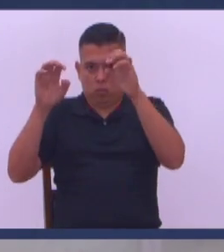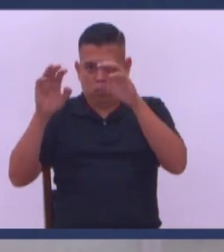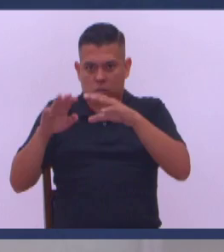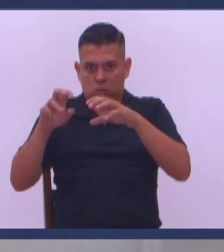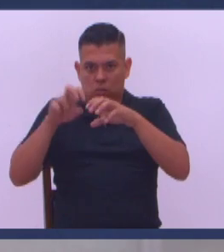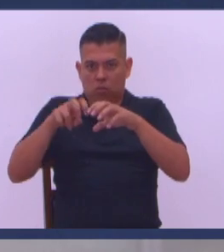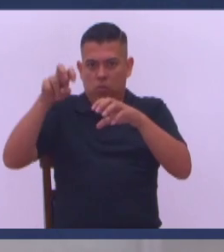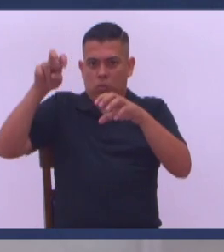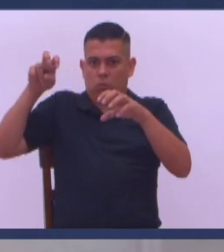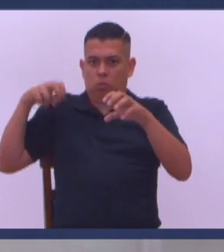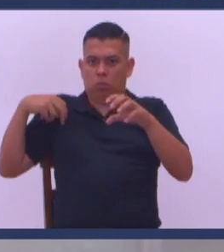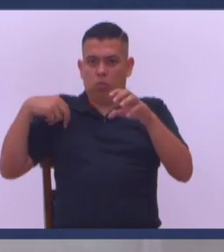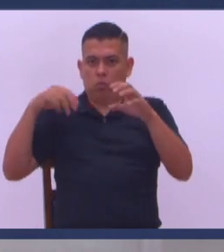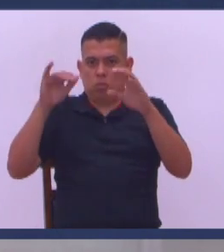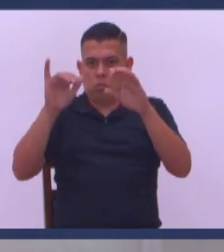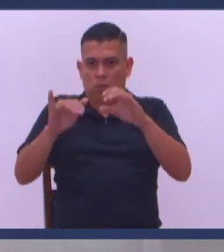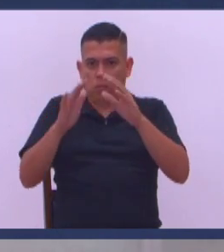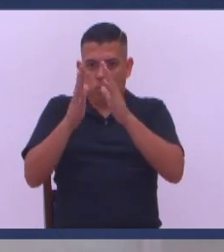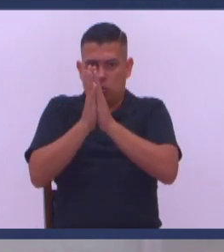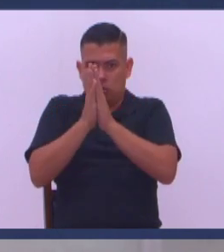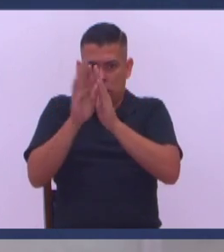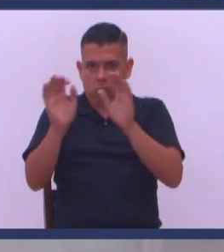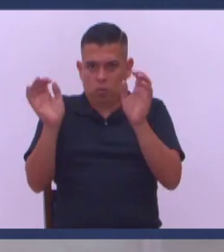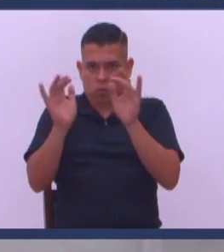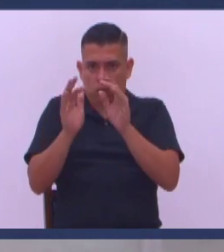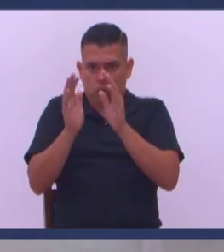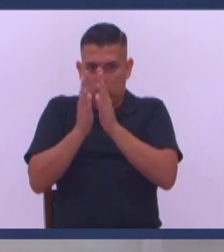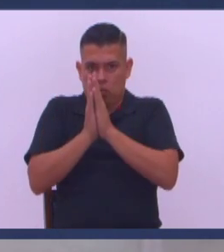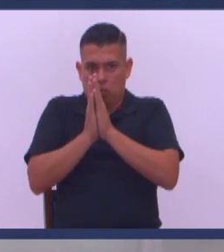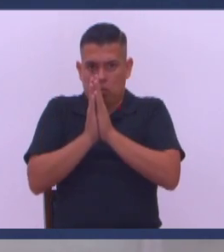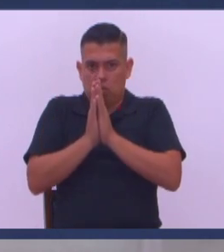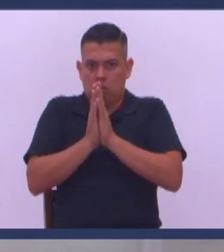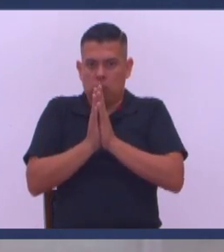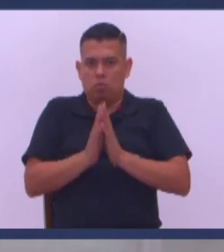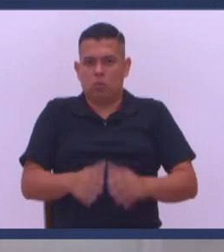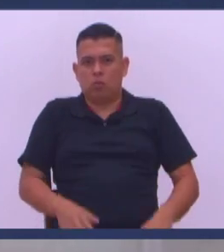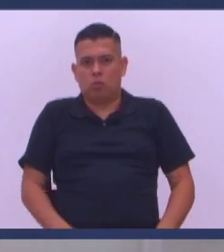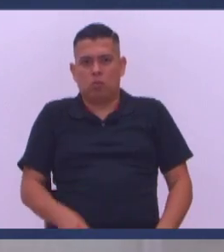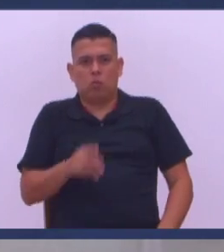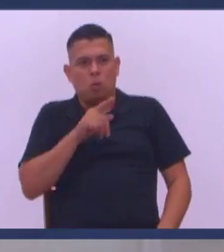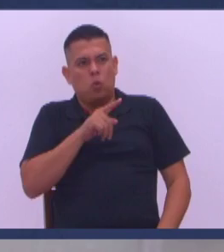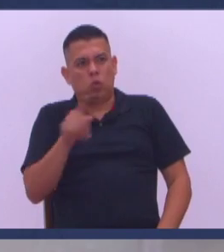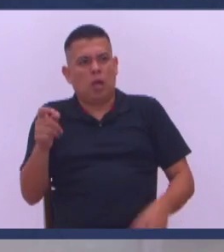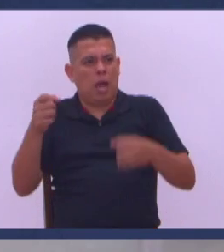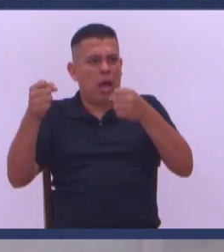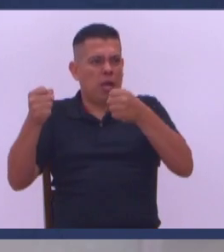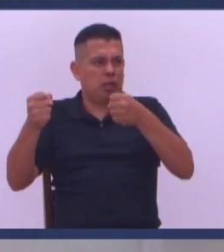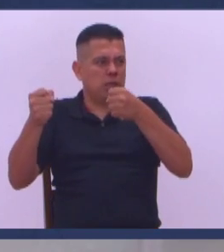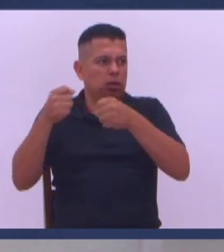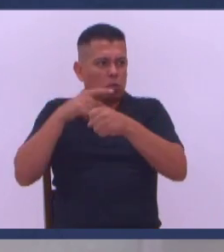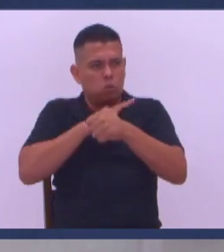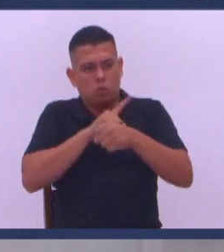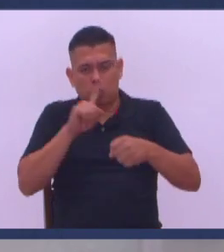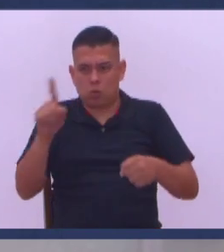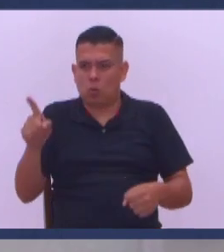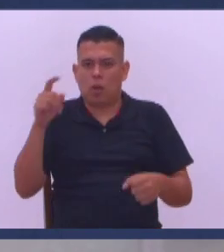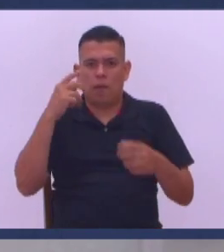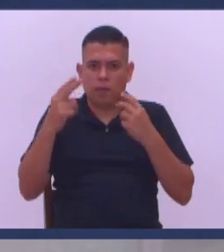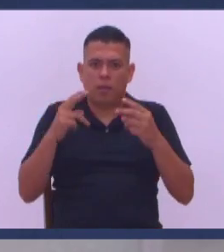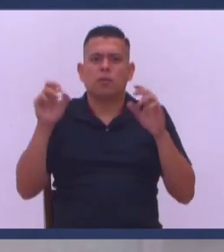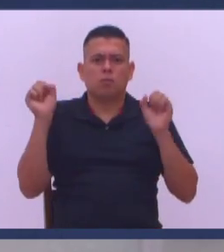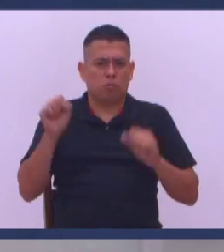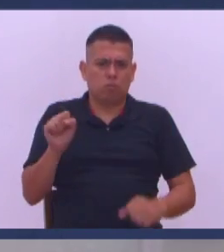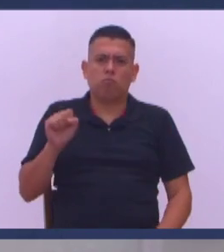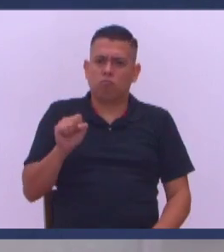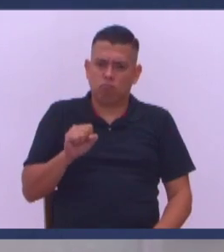Y nos venimos ¿Alguien entendió Lo que estoy diciendo? Y usted Con los centros penales No se que Si hermano Si